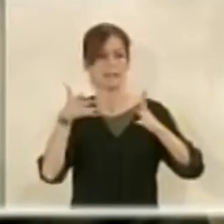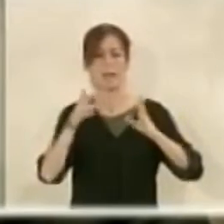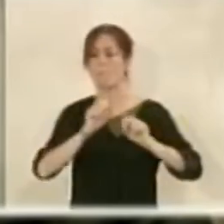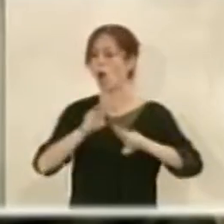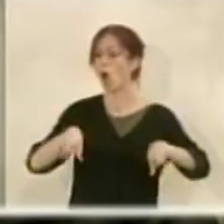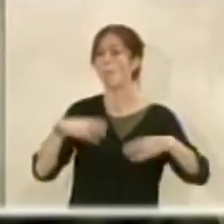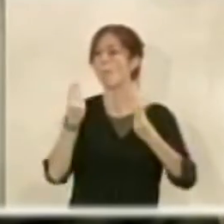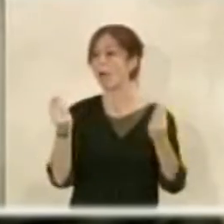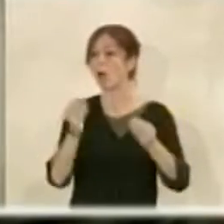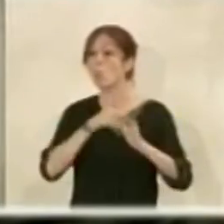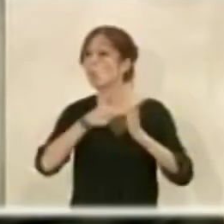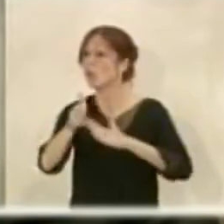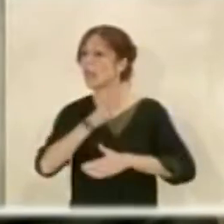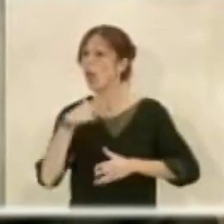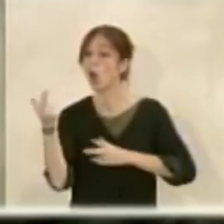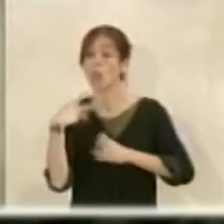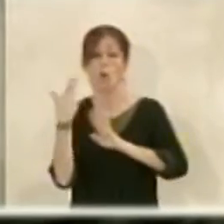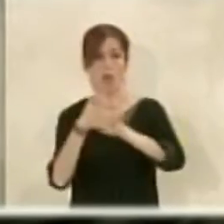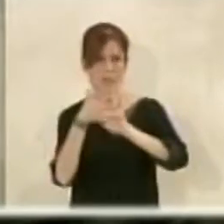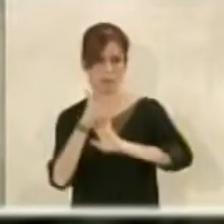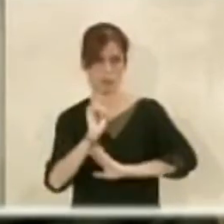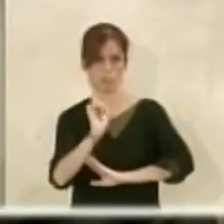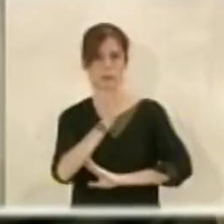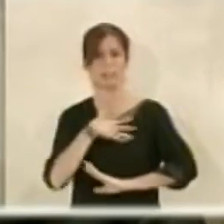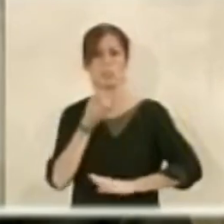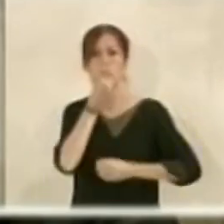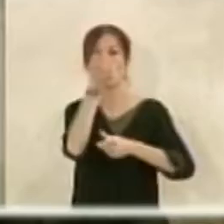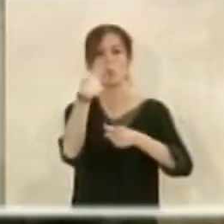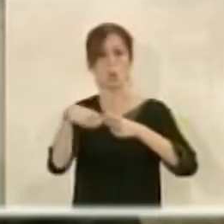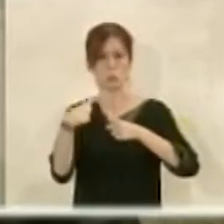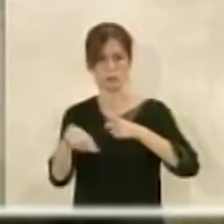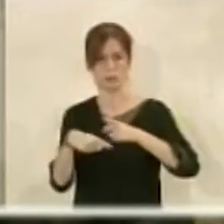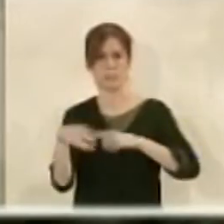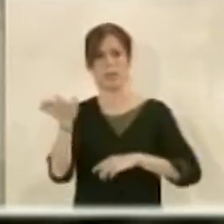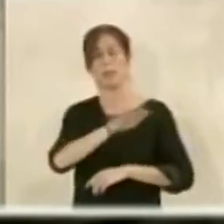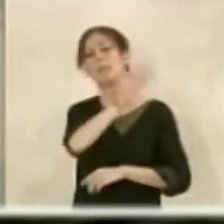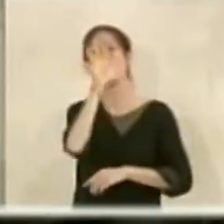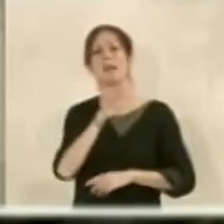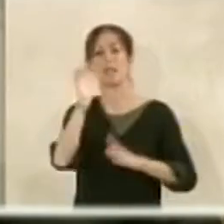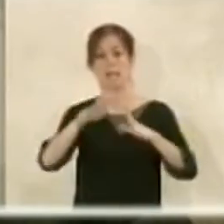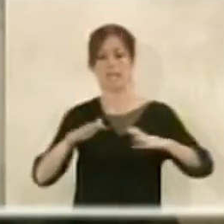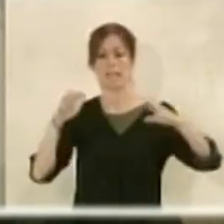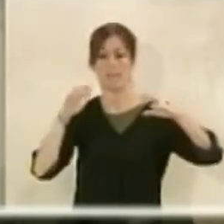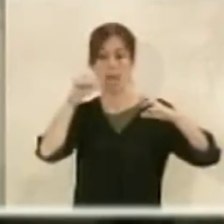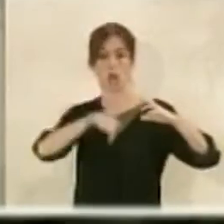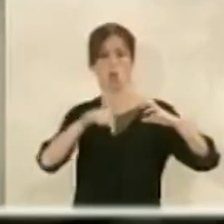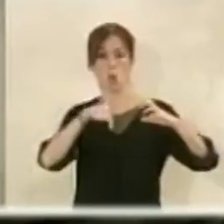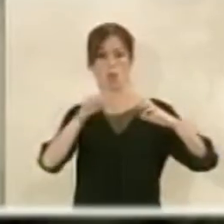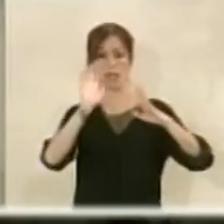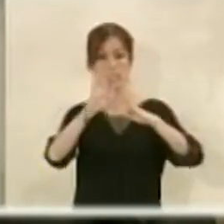esté peor cuando quiera hablamos sí quiero una cosa continuamente parece ser que este pleno que no existe